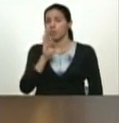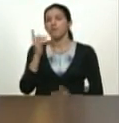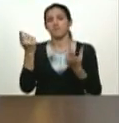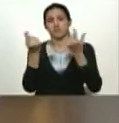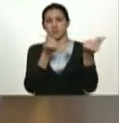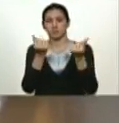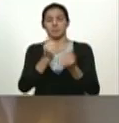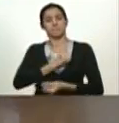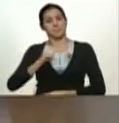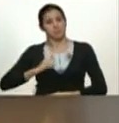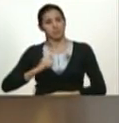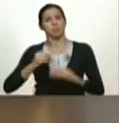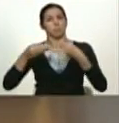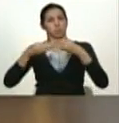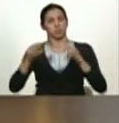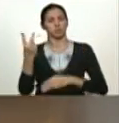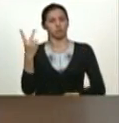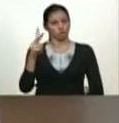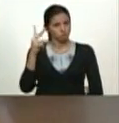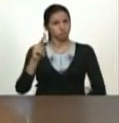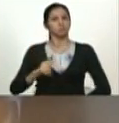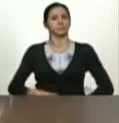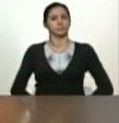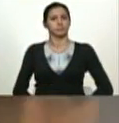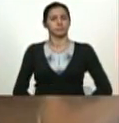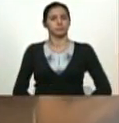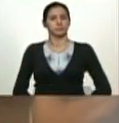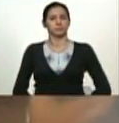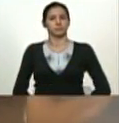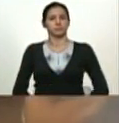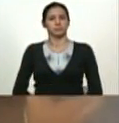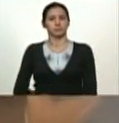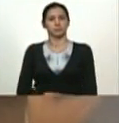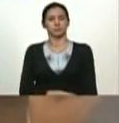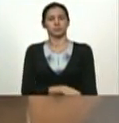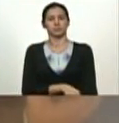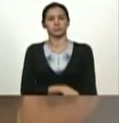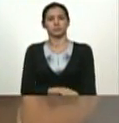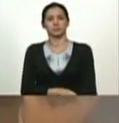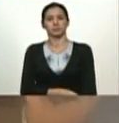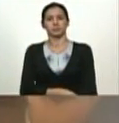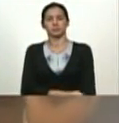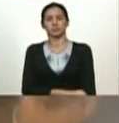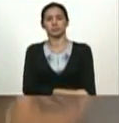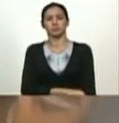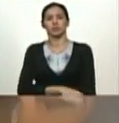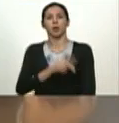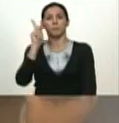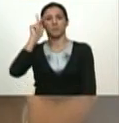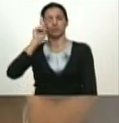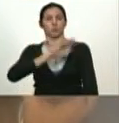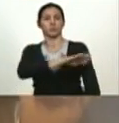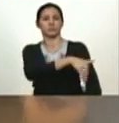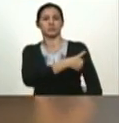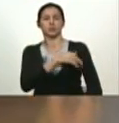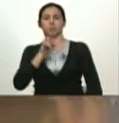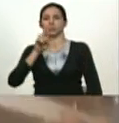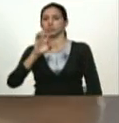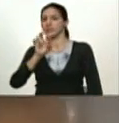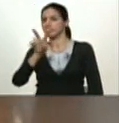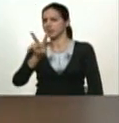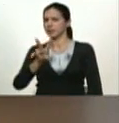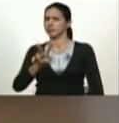pública y privada banca y finanzas pública y privada he designado a un profesor universitario de la universidad central de